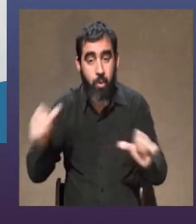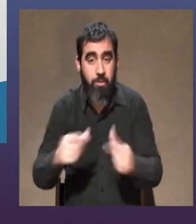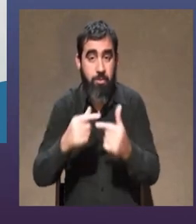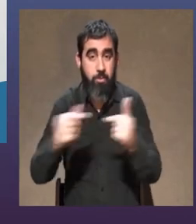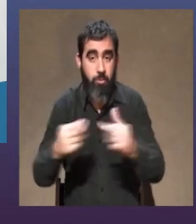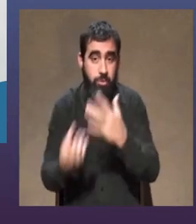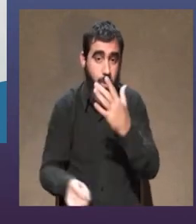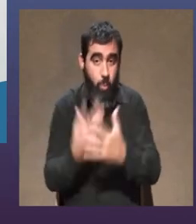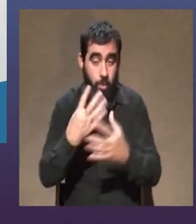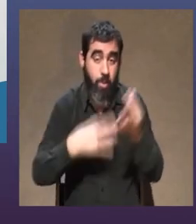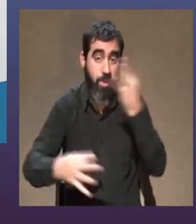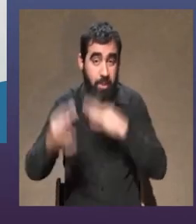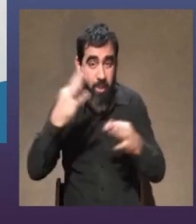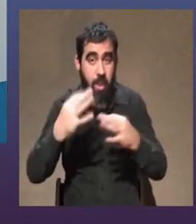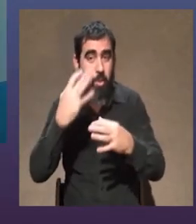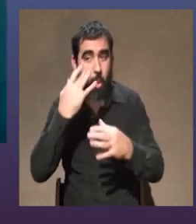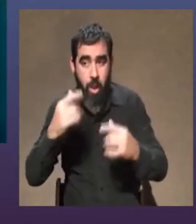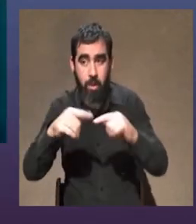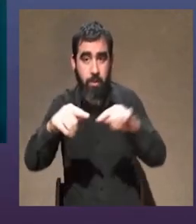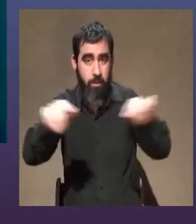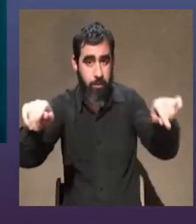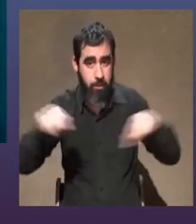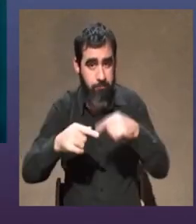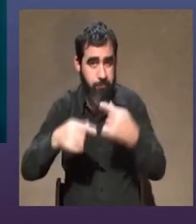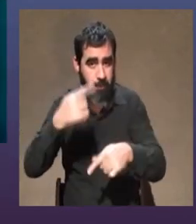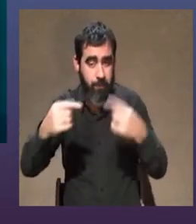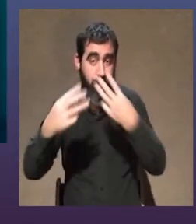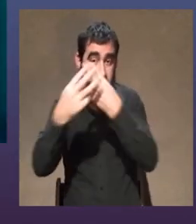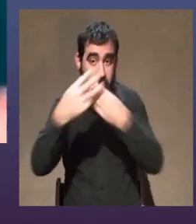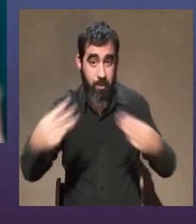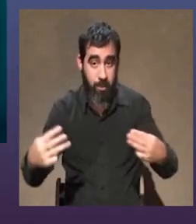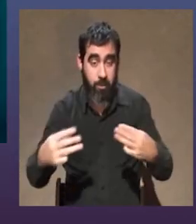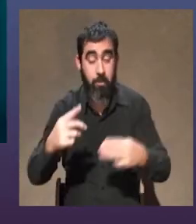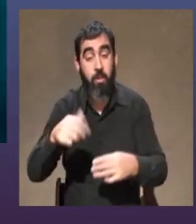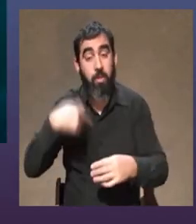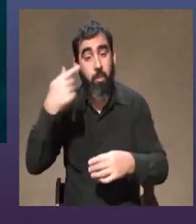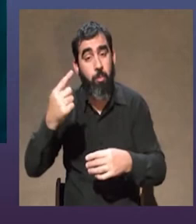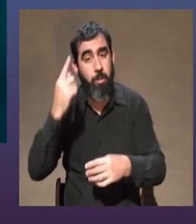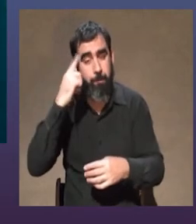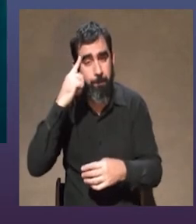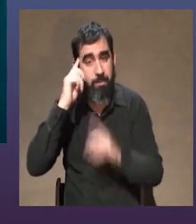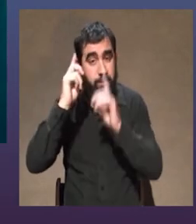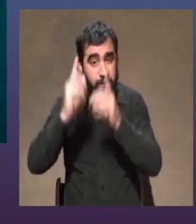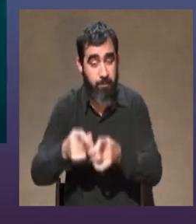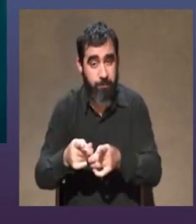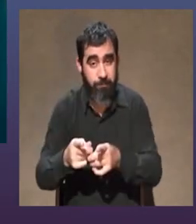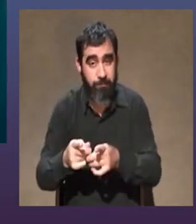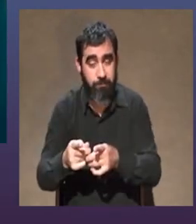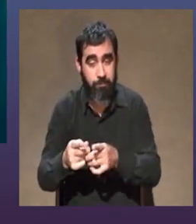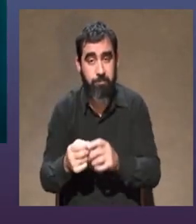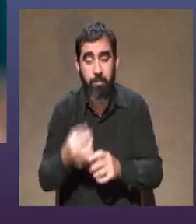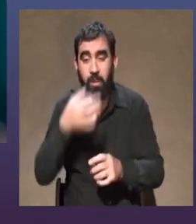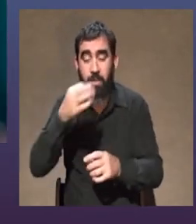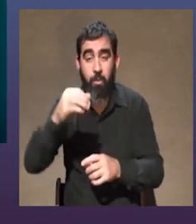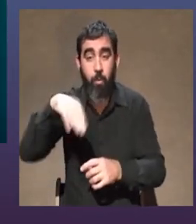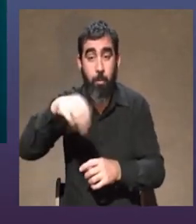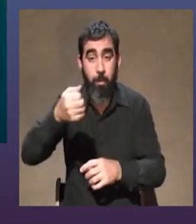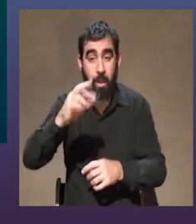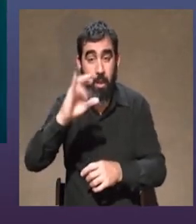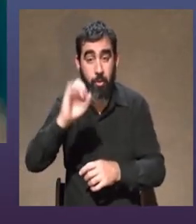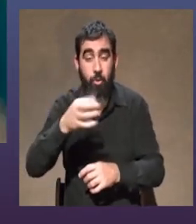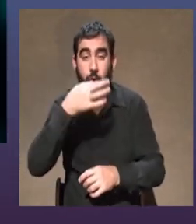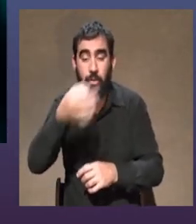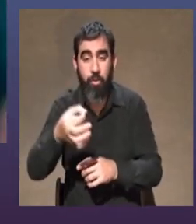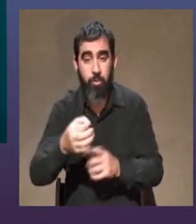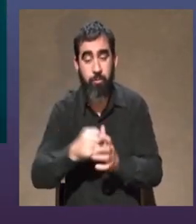teatro o artes escénicas, en general. Y después pensaba en algo que mencionaba Mario, creo, que dijo